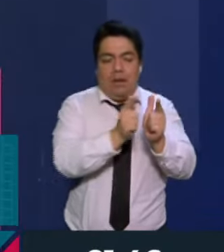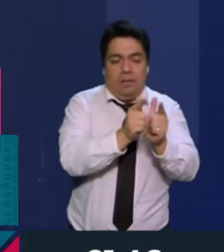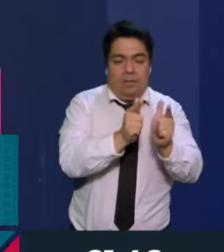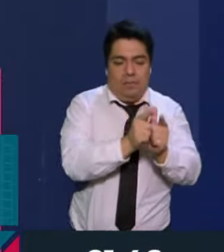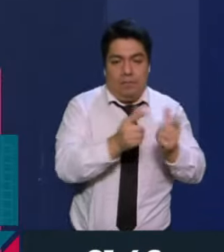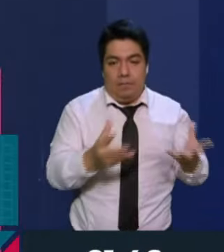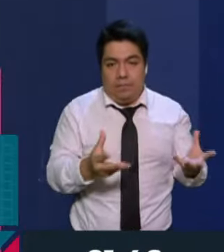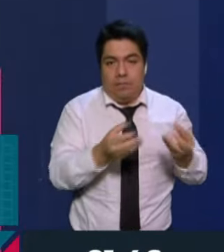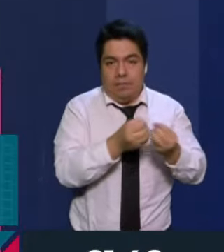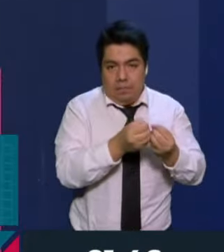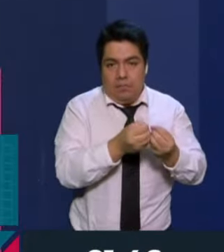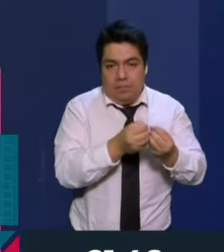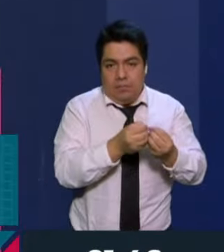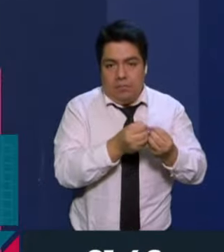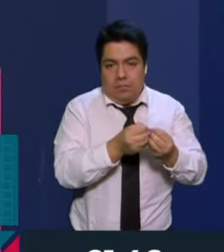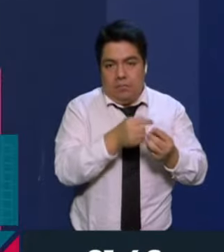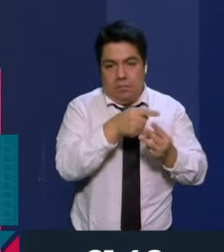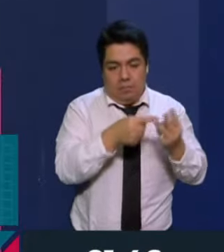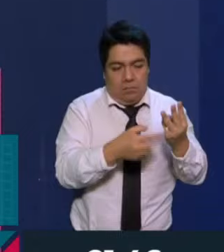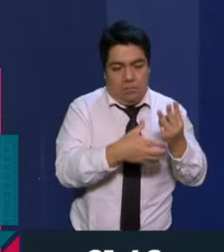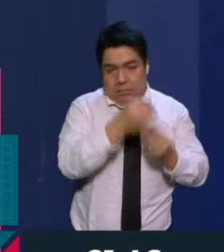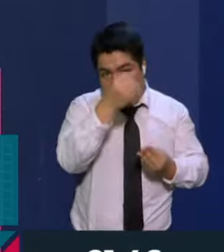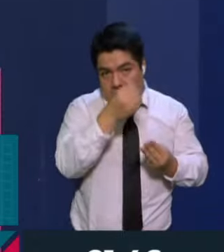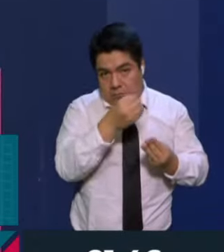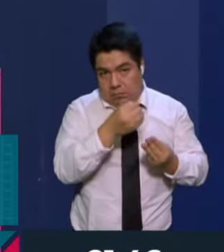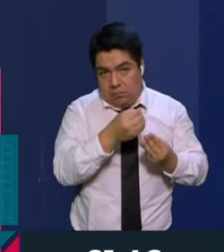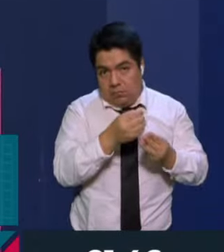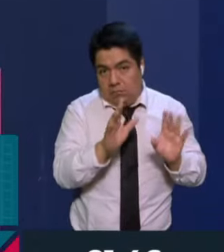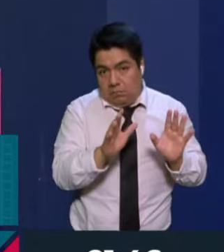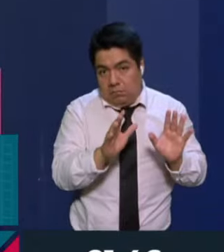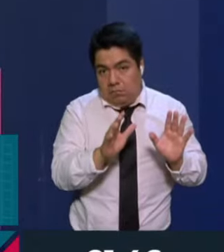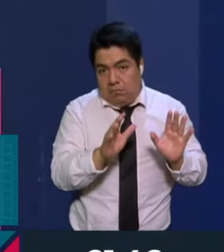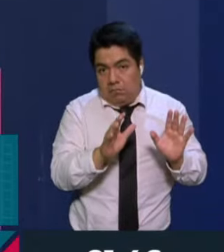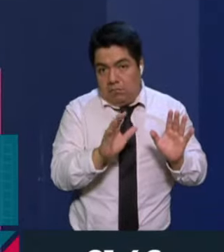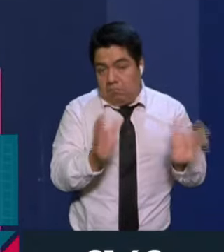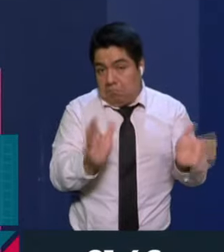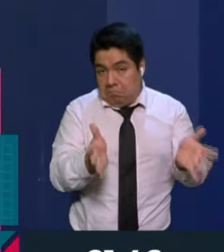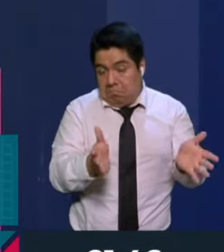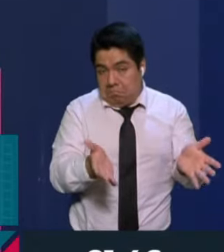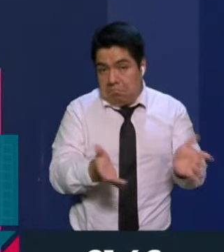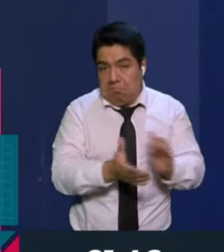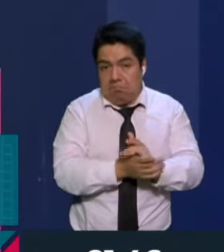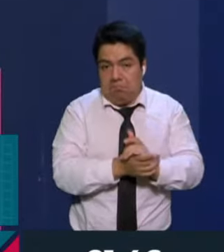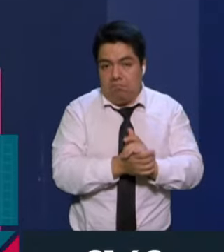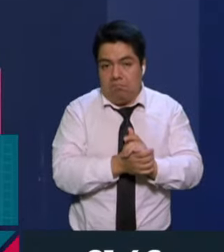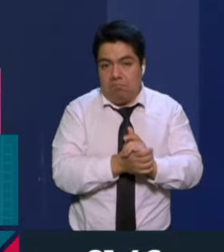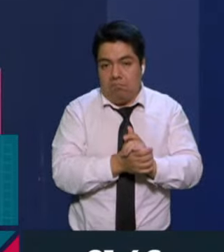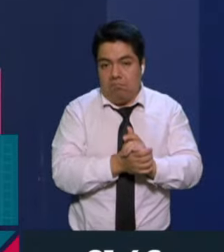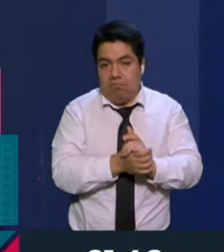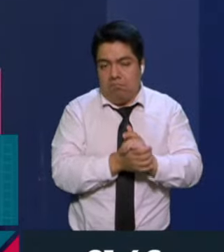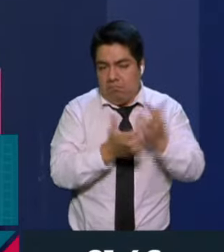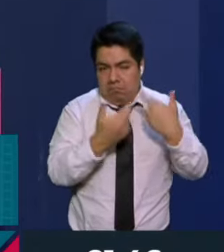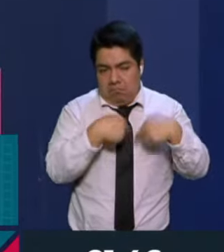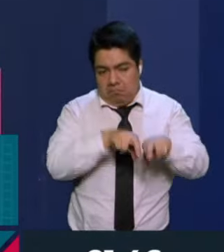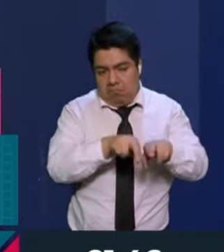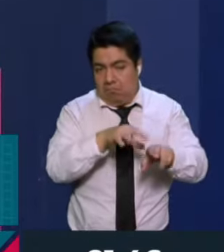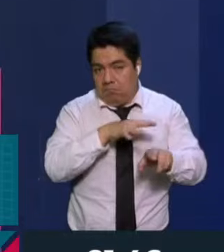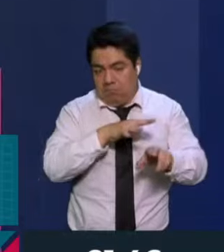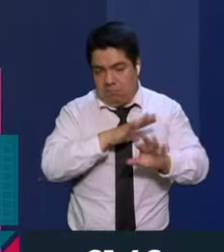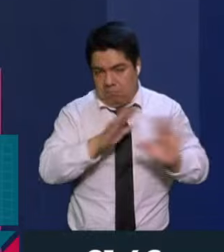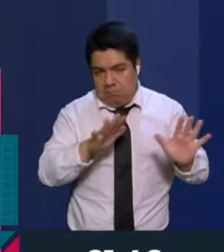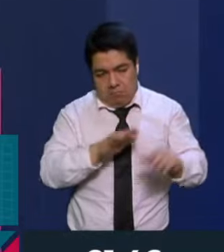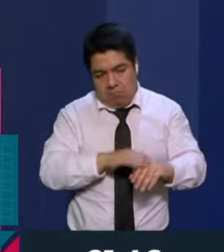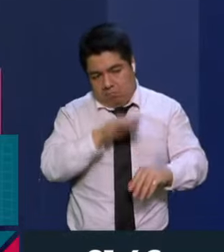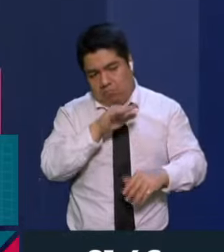Entonces, ya como coalición ya tienen una representación, una sobre